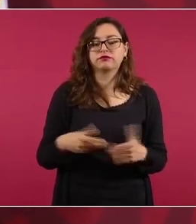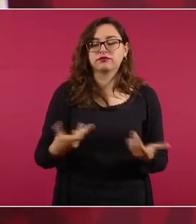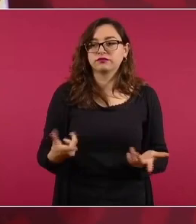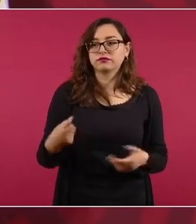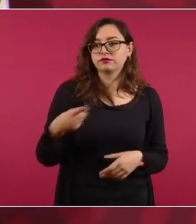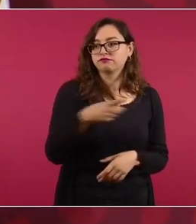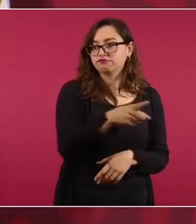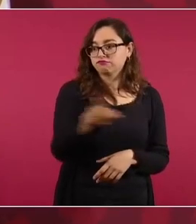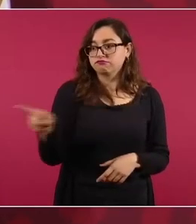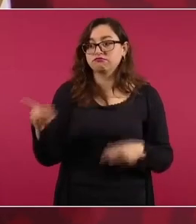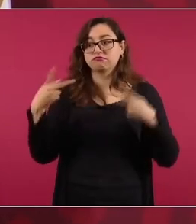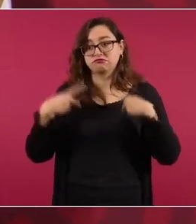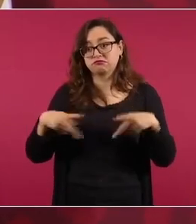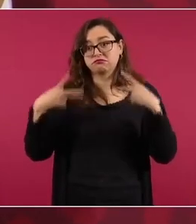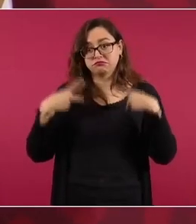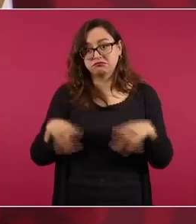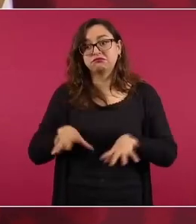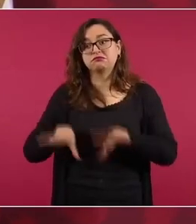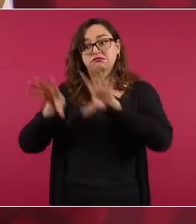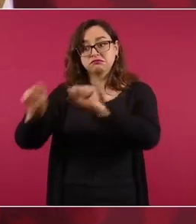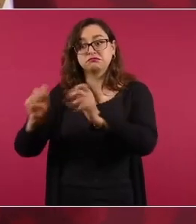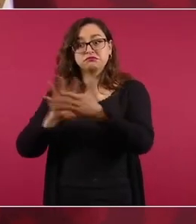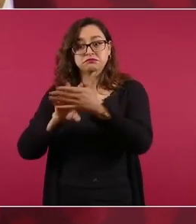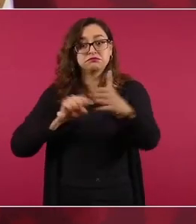a la defensa